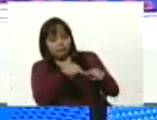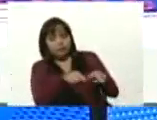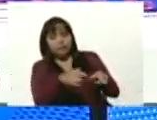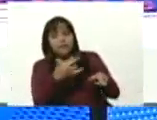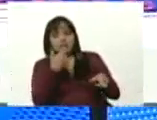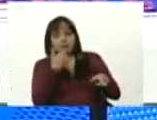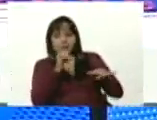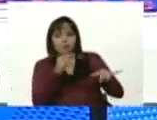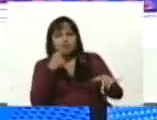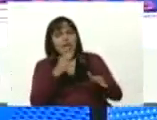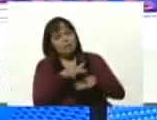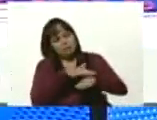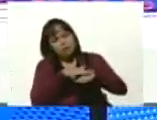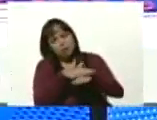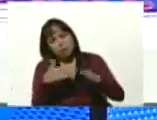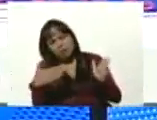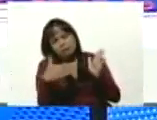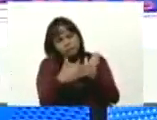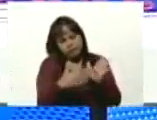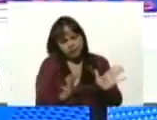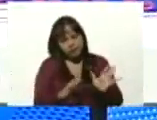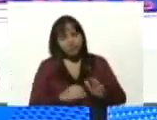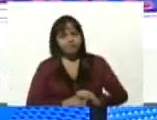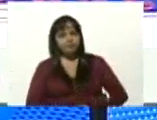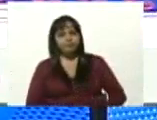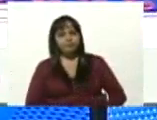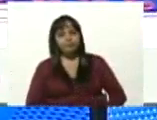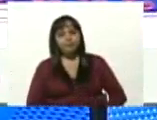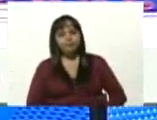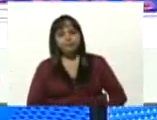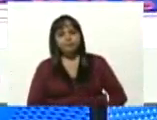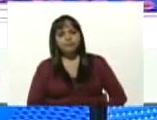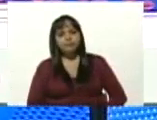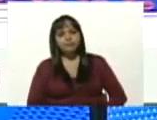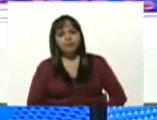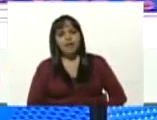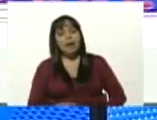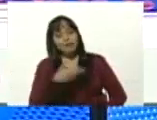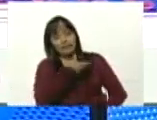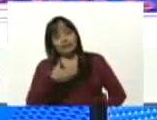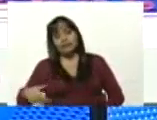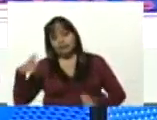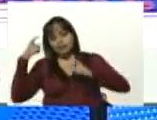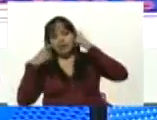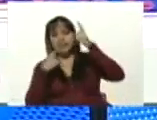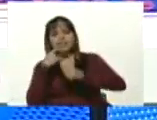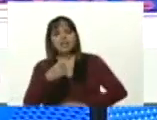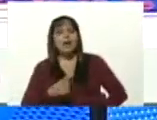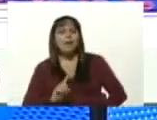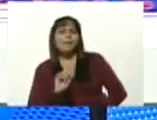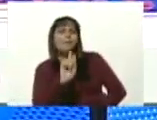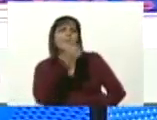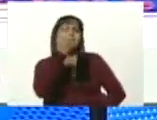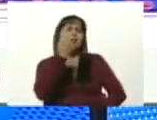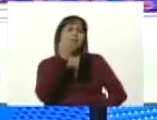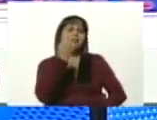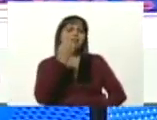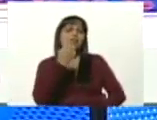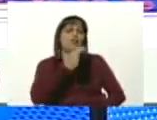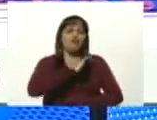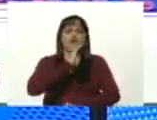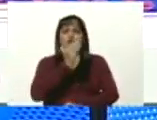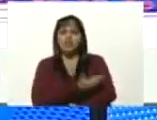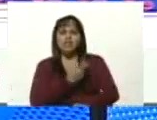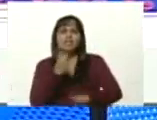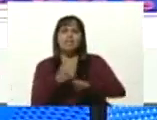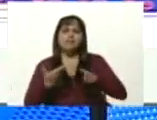perdona que te interrumpa en tu balance, el comandante Chávez decía, el primer poder que hay que